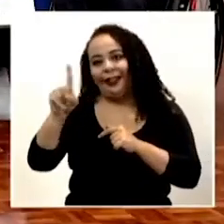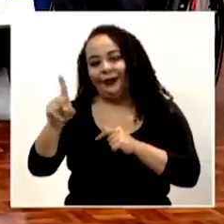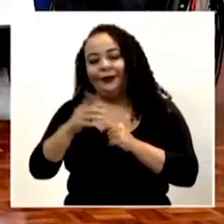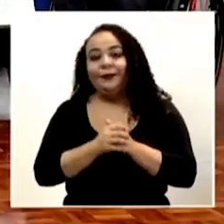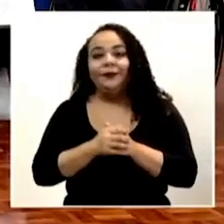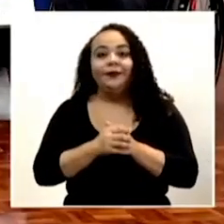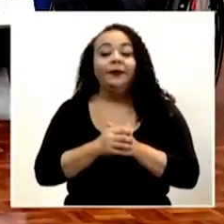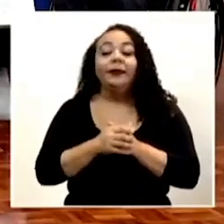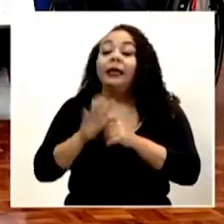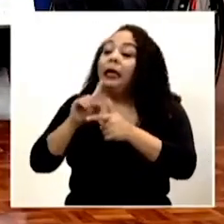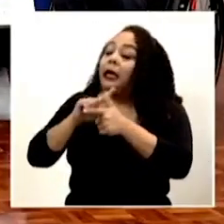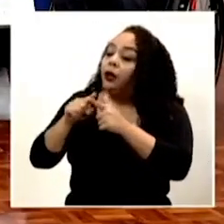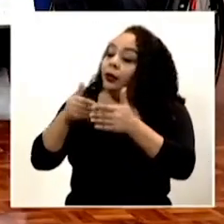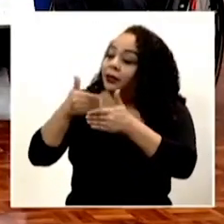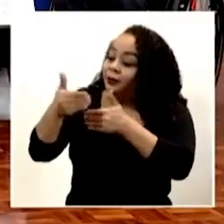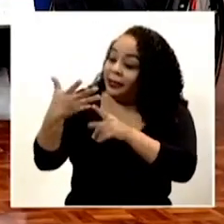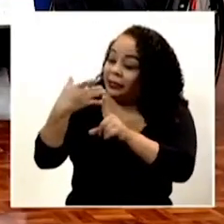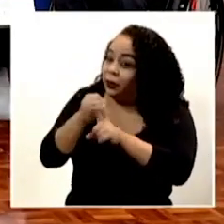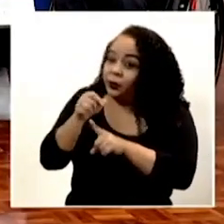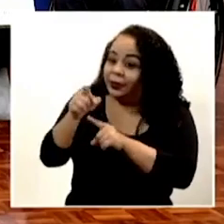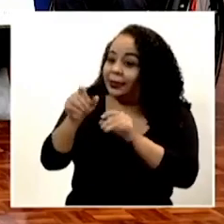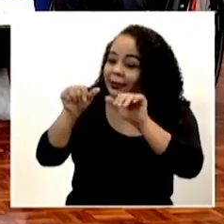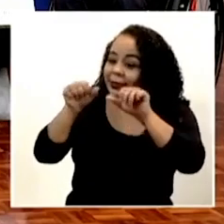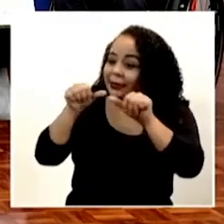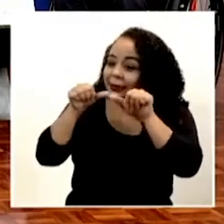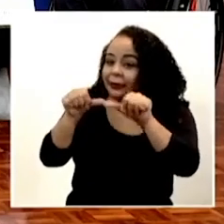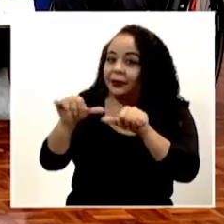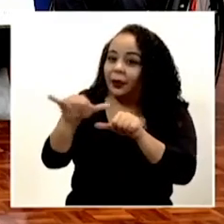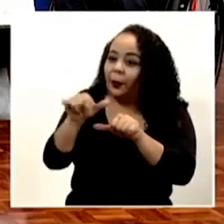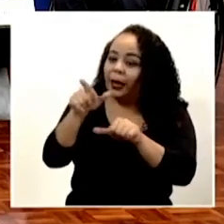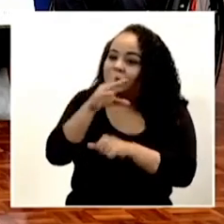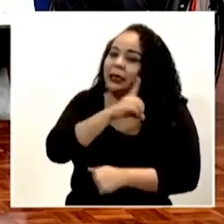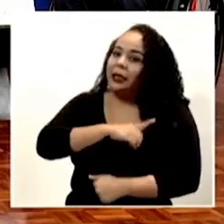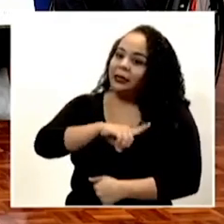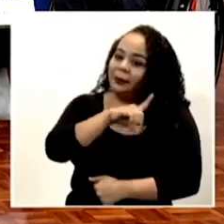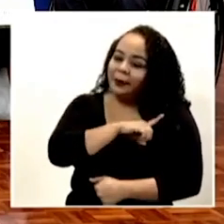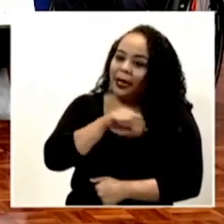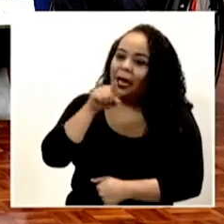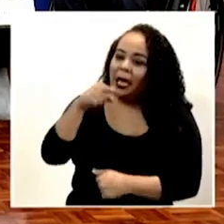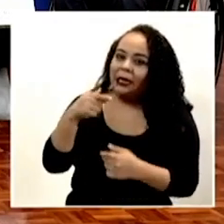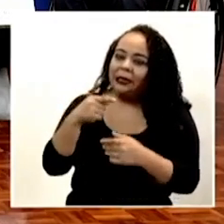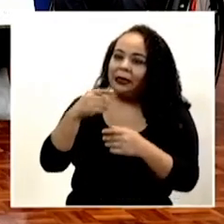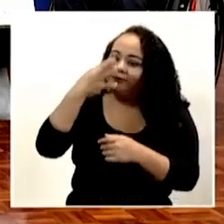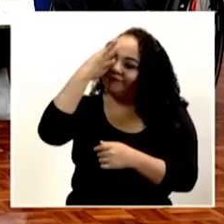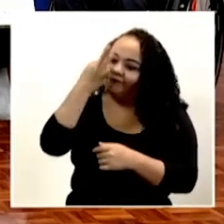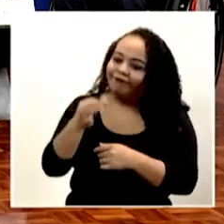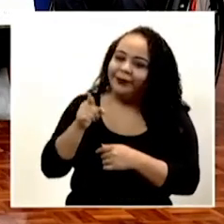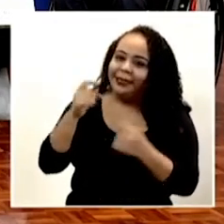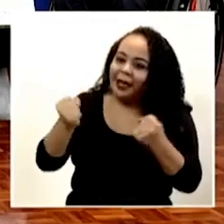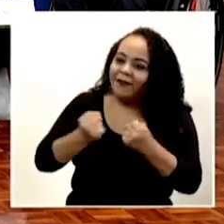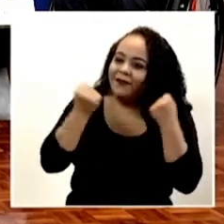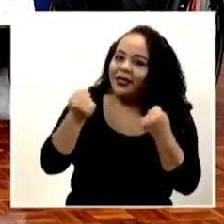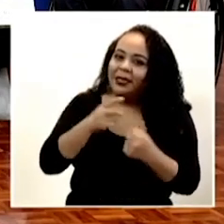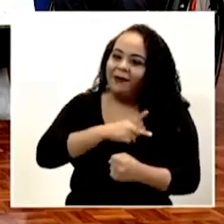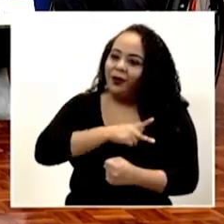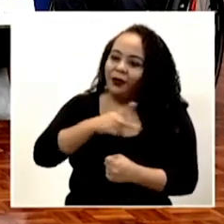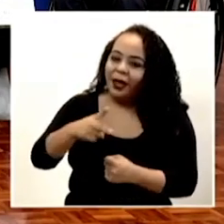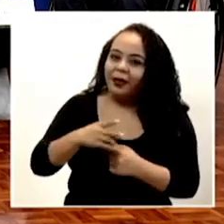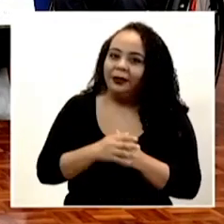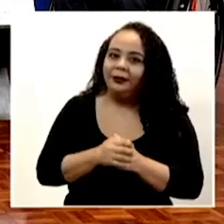entonces, después del accidente, vos seguís, eh, igual con esa disciplina, con esa convicción, con esa fuerza de voluntad.